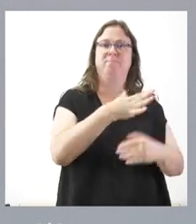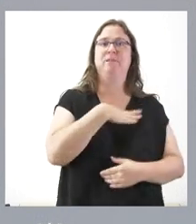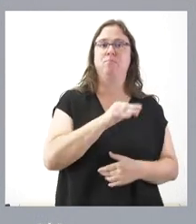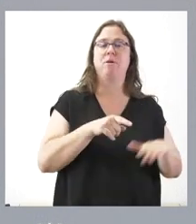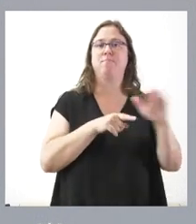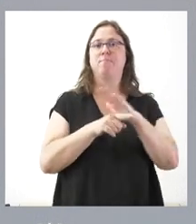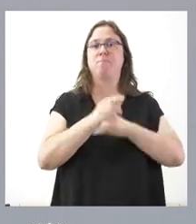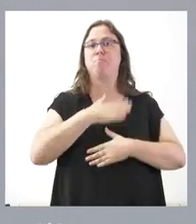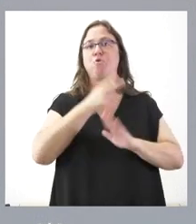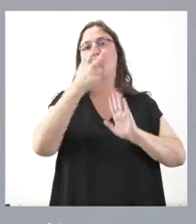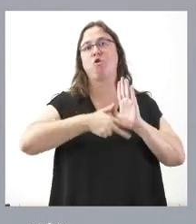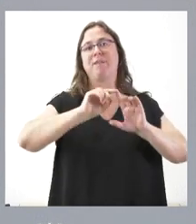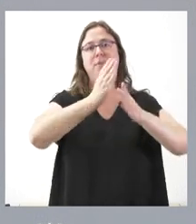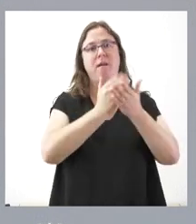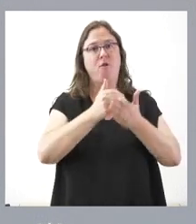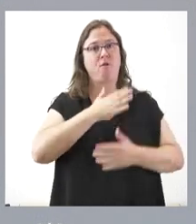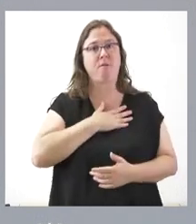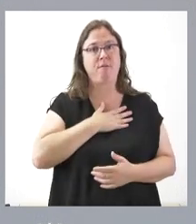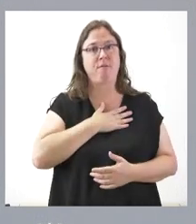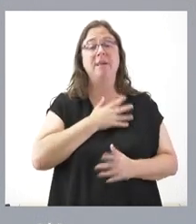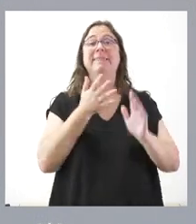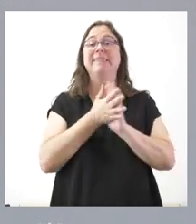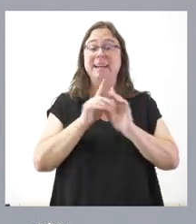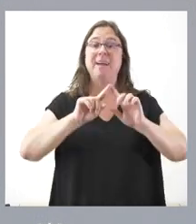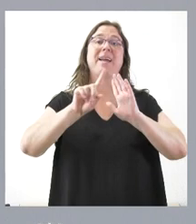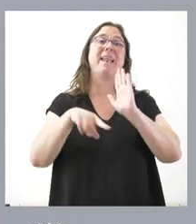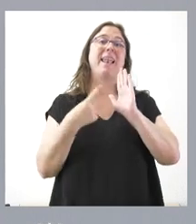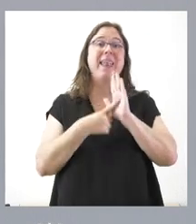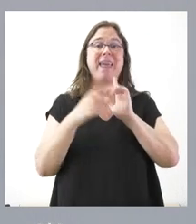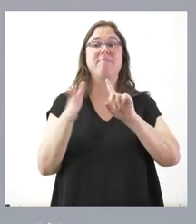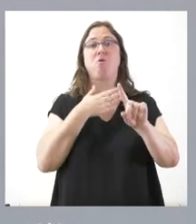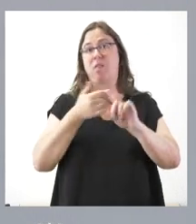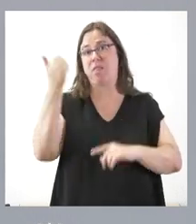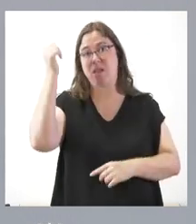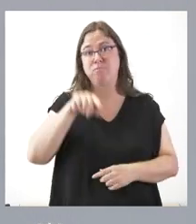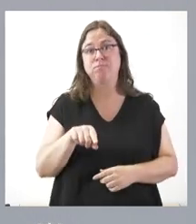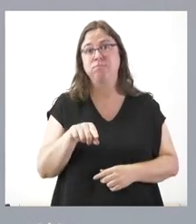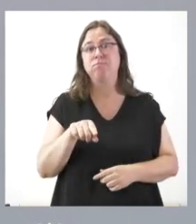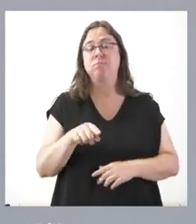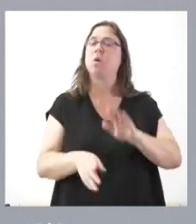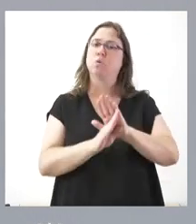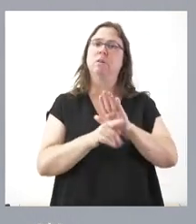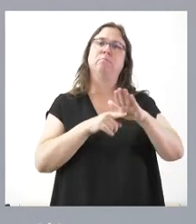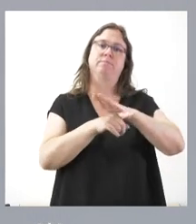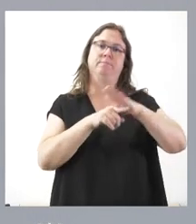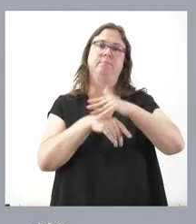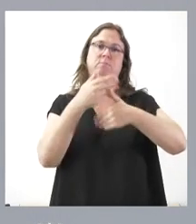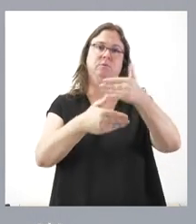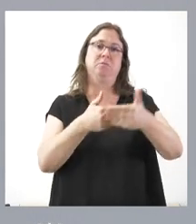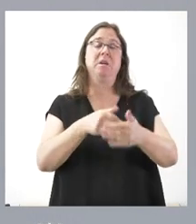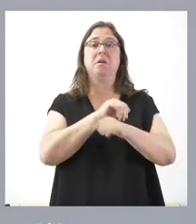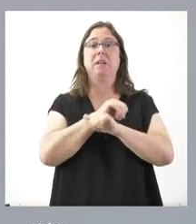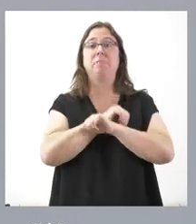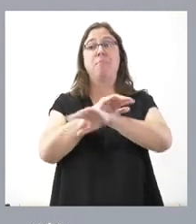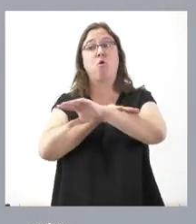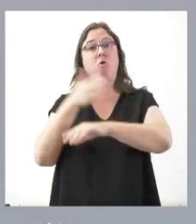tramitación de la normativa regional. Por lo tanto, la ley de violencia de género se sigue tramitando y esperamos que el